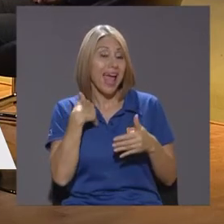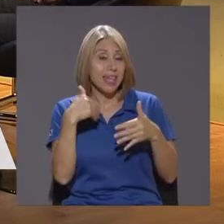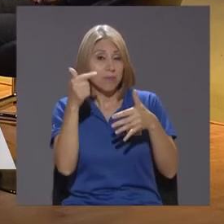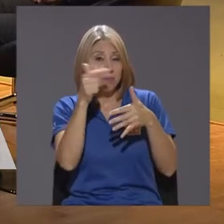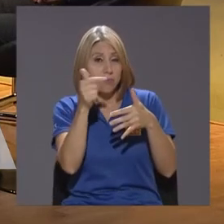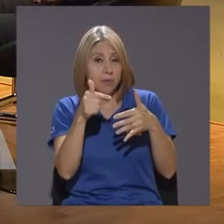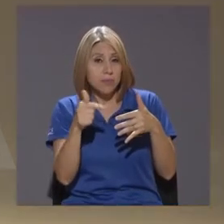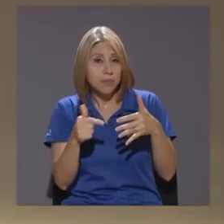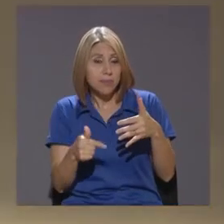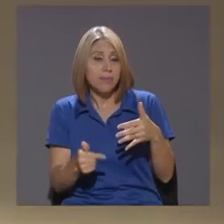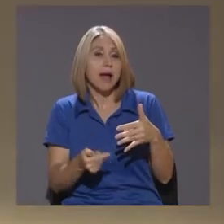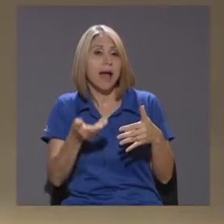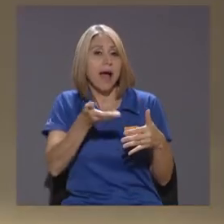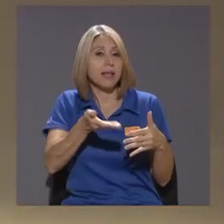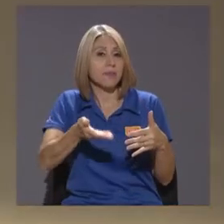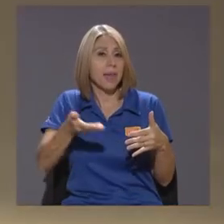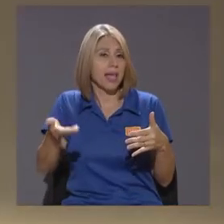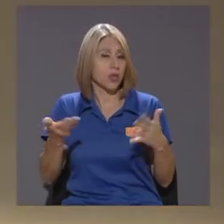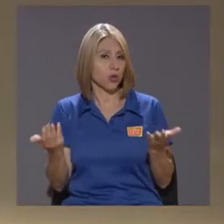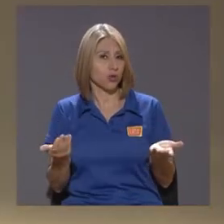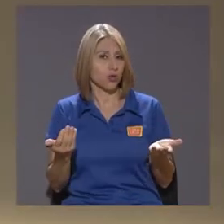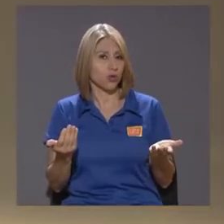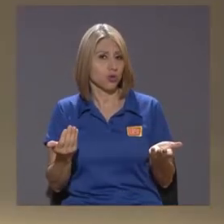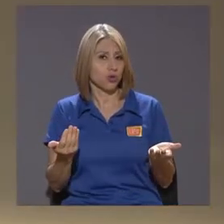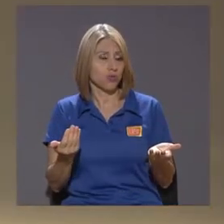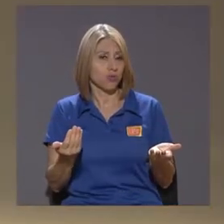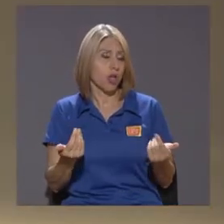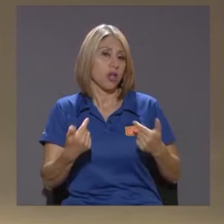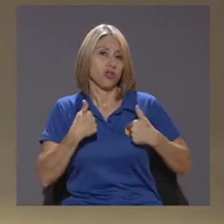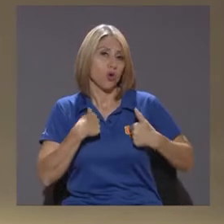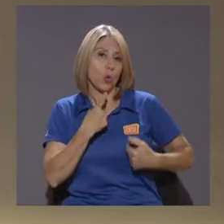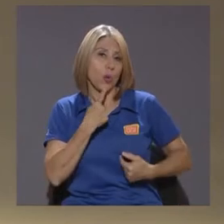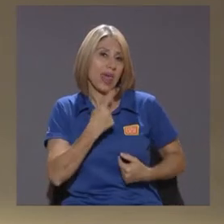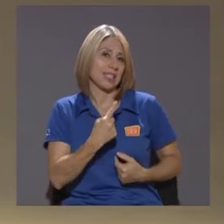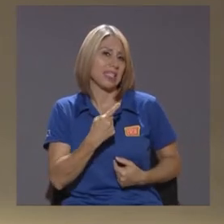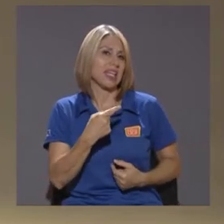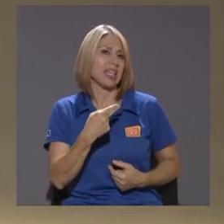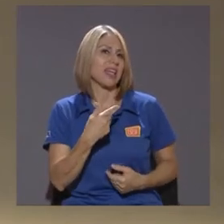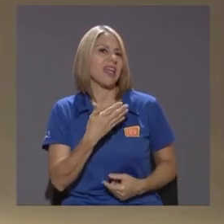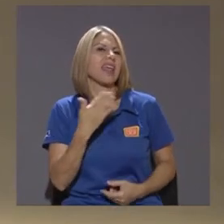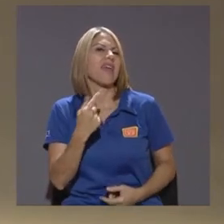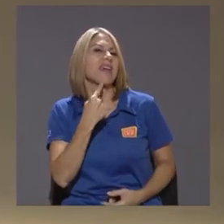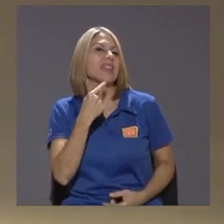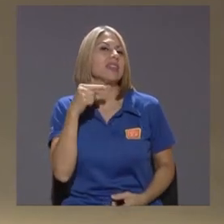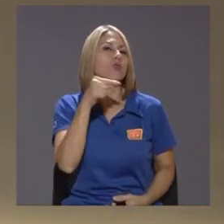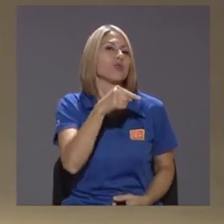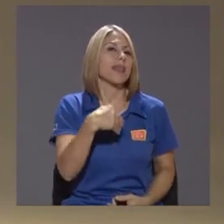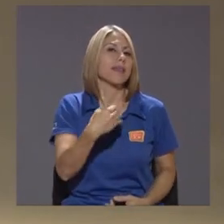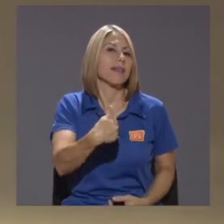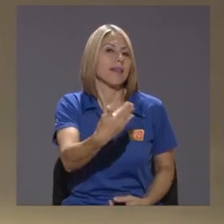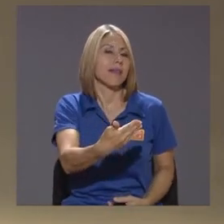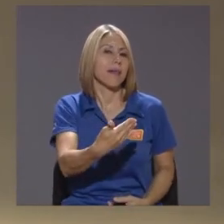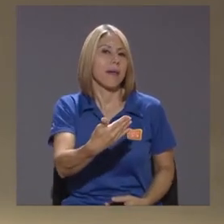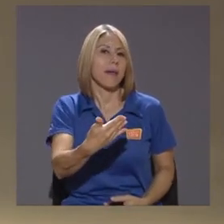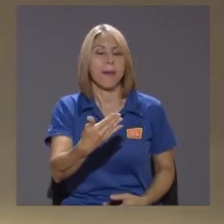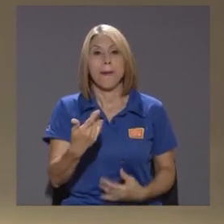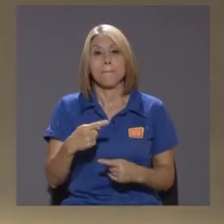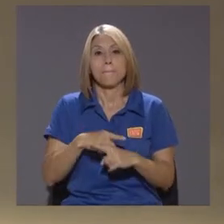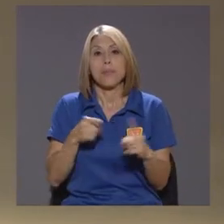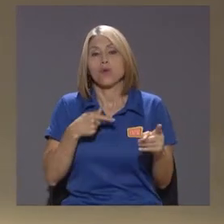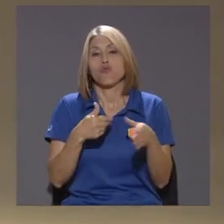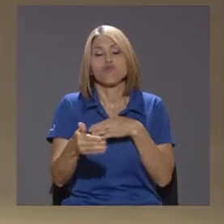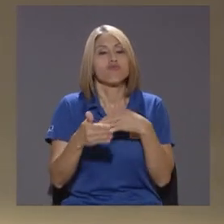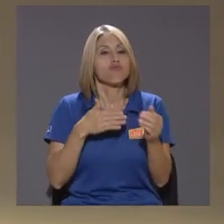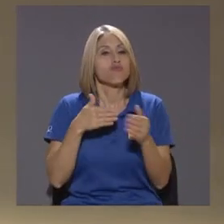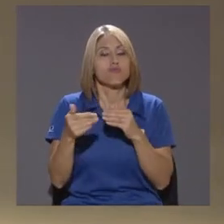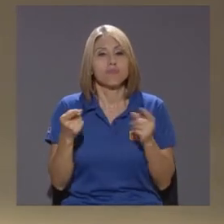aspectos Que independiente Yo no voy a decir Que es lo que usted va a decir En unos minutos más Pero independiente de lo que ocurra